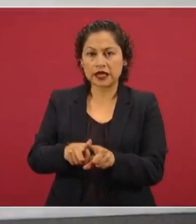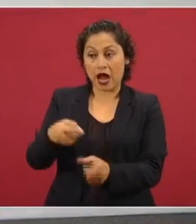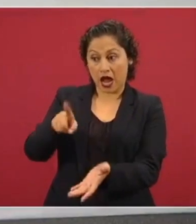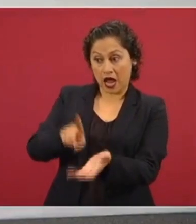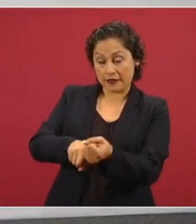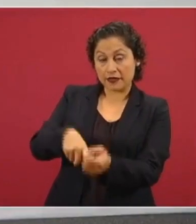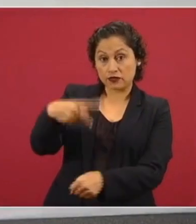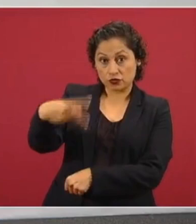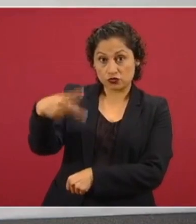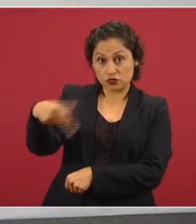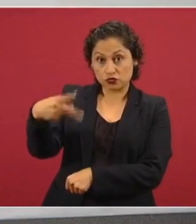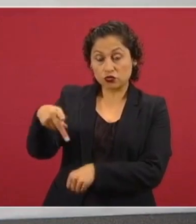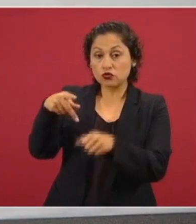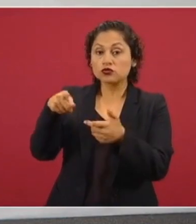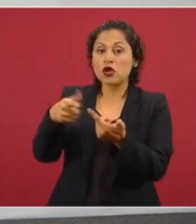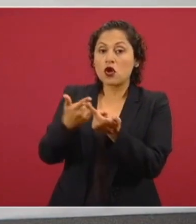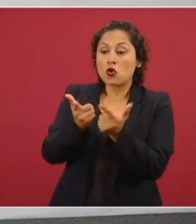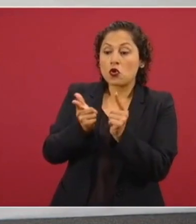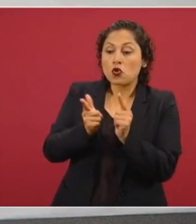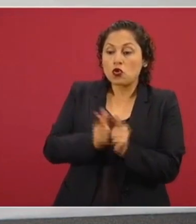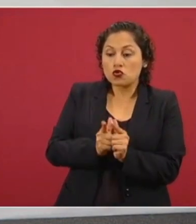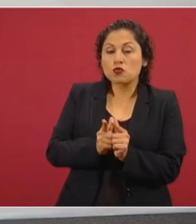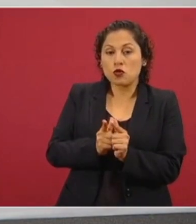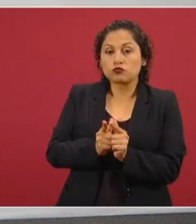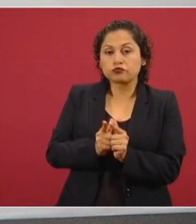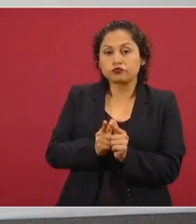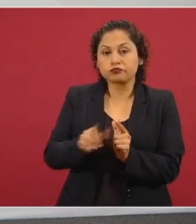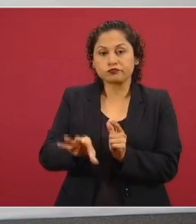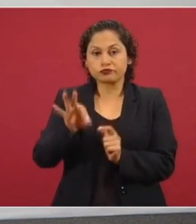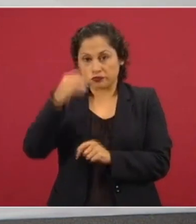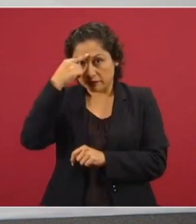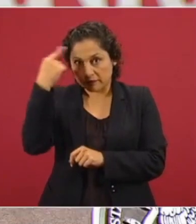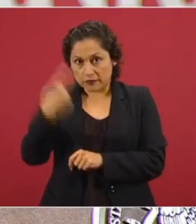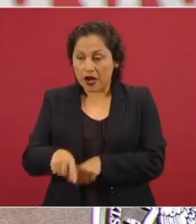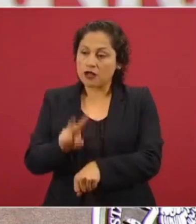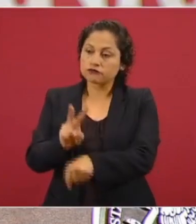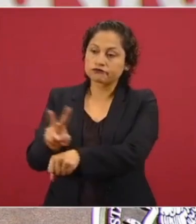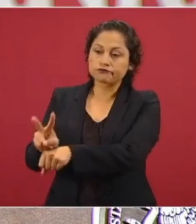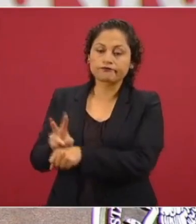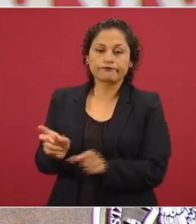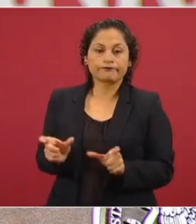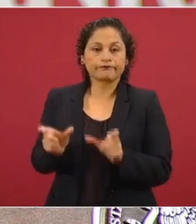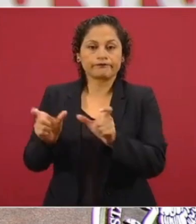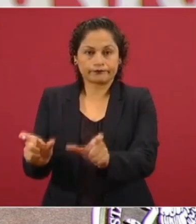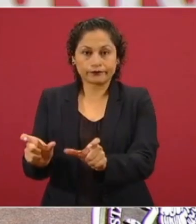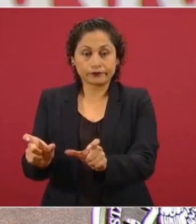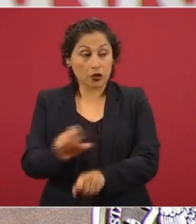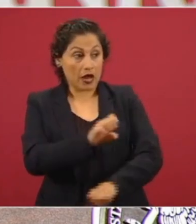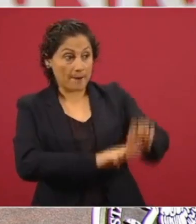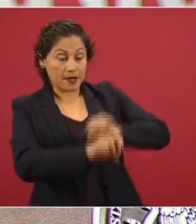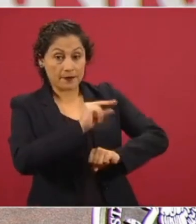este servicio que ya no se contrate con particulares